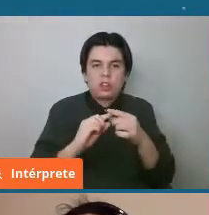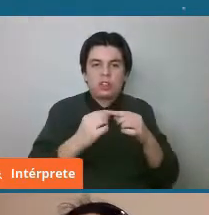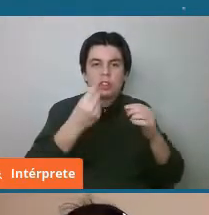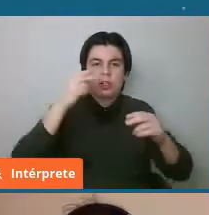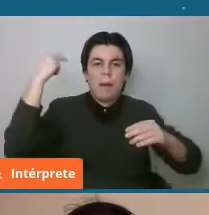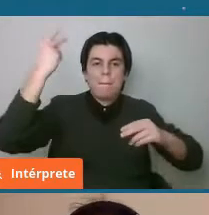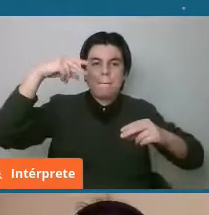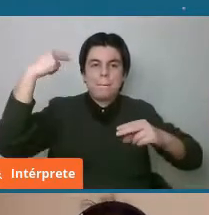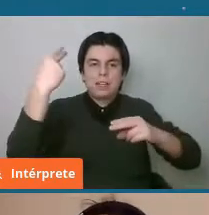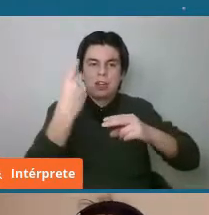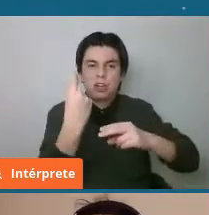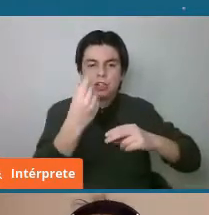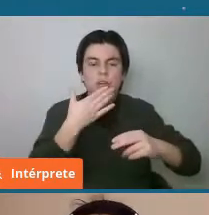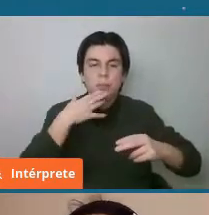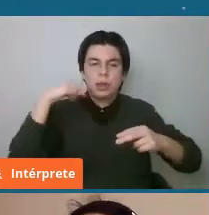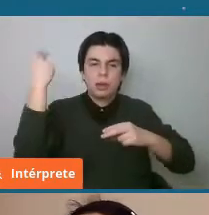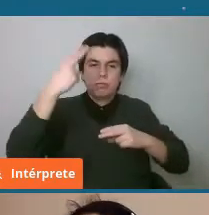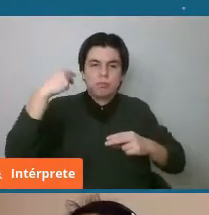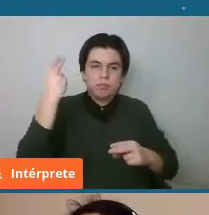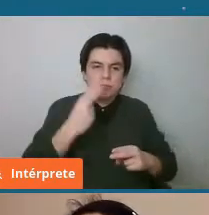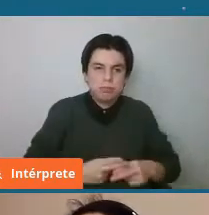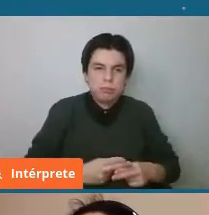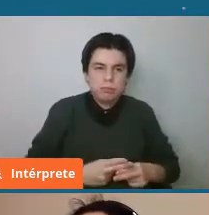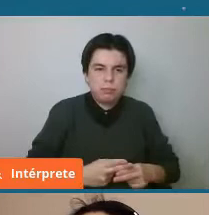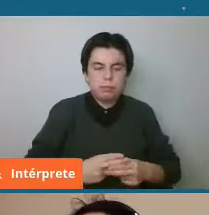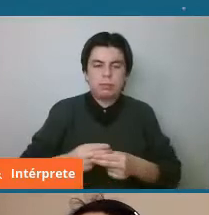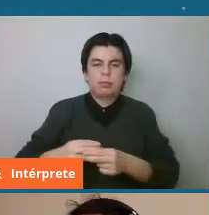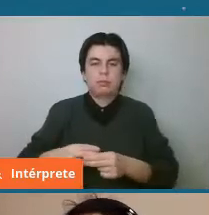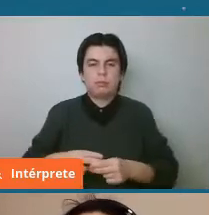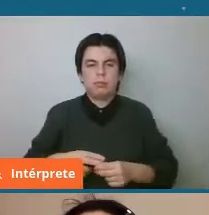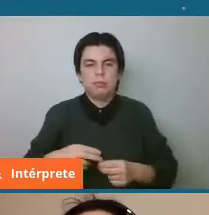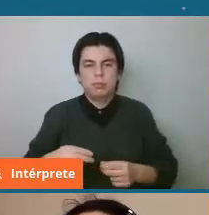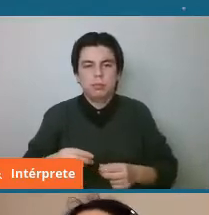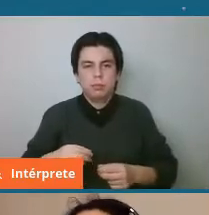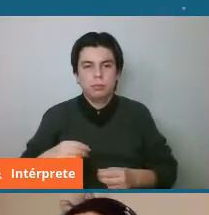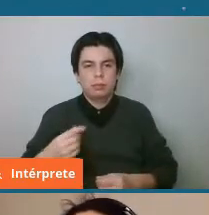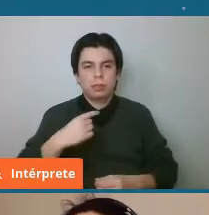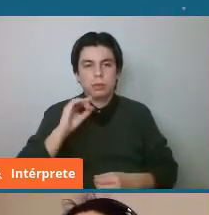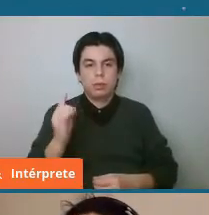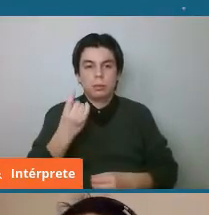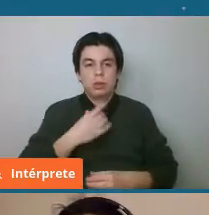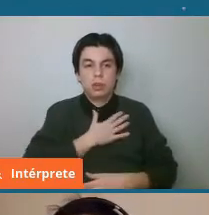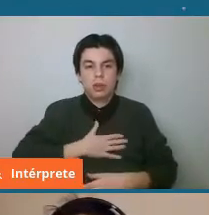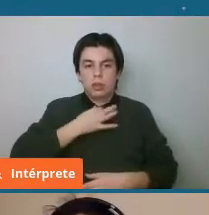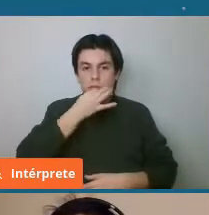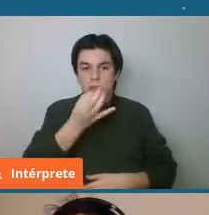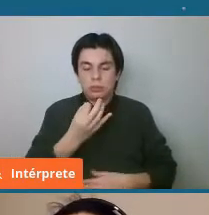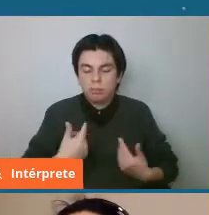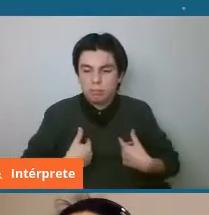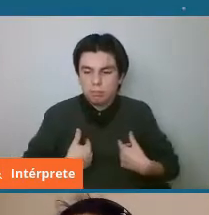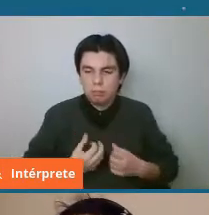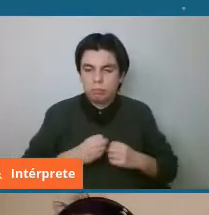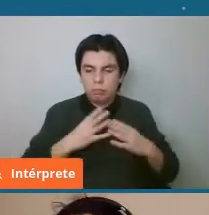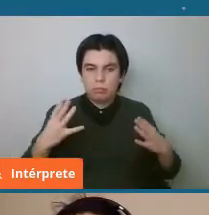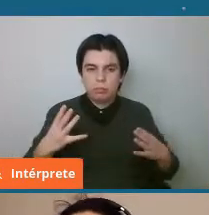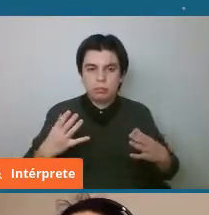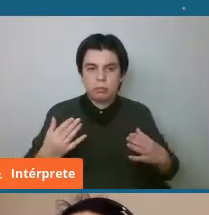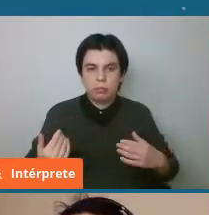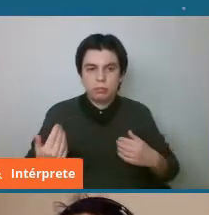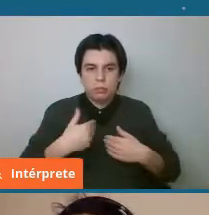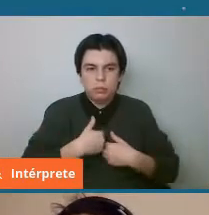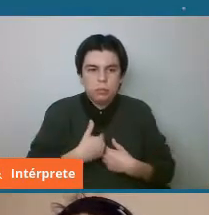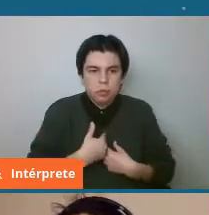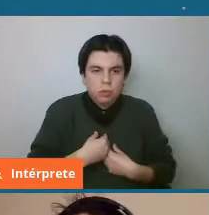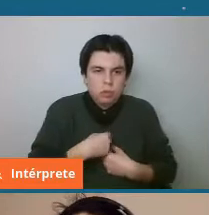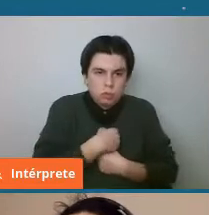Antes que nada, quisiera decir que estoy muy afectada también